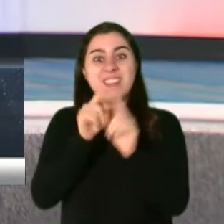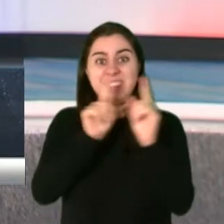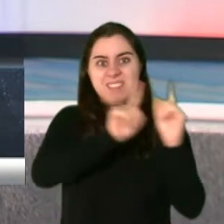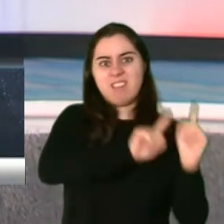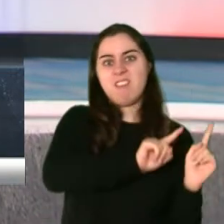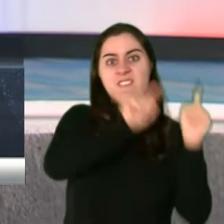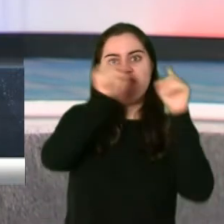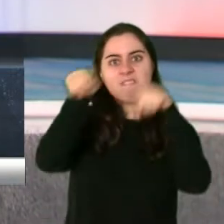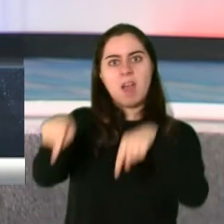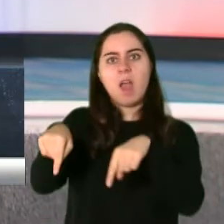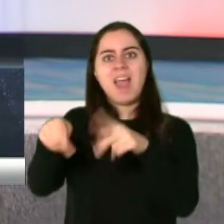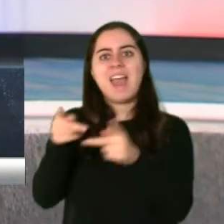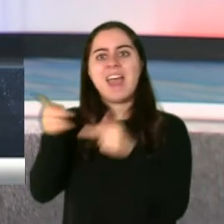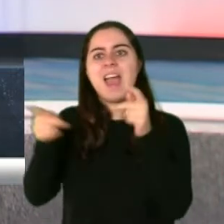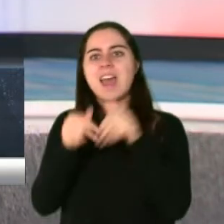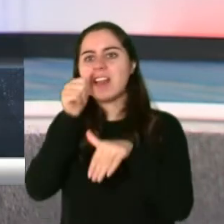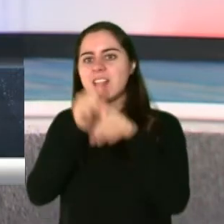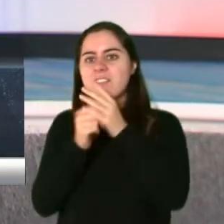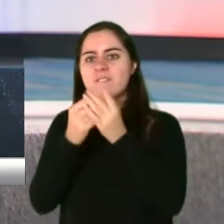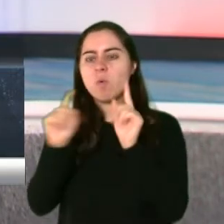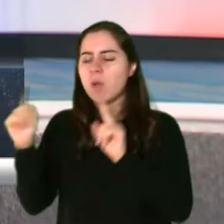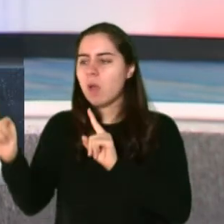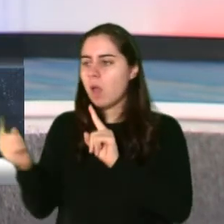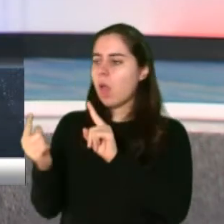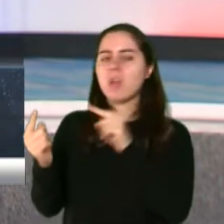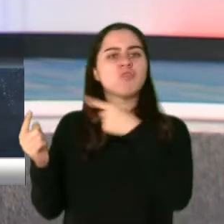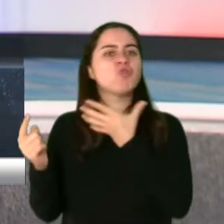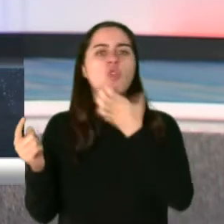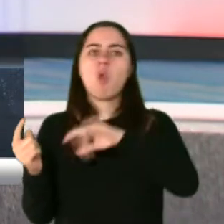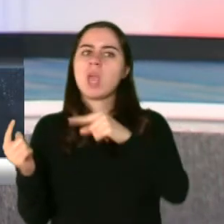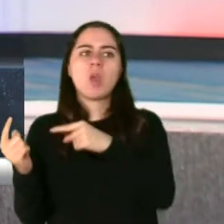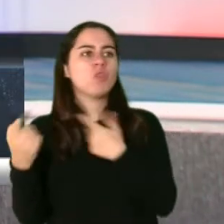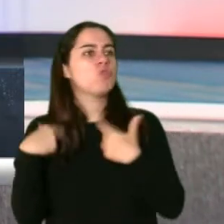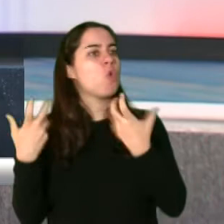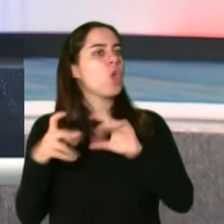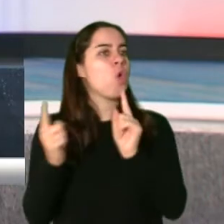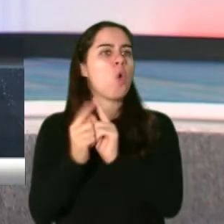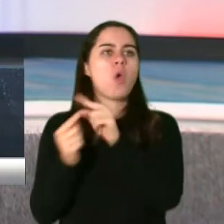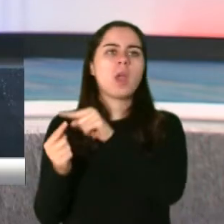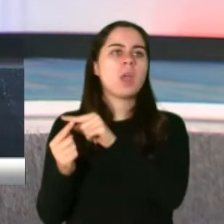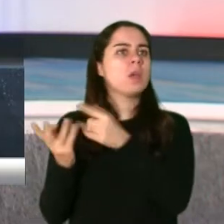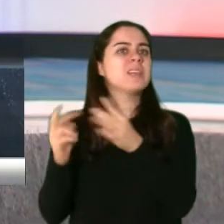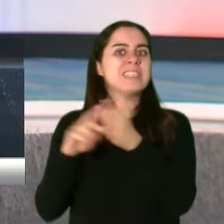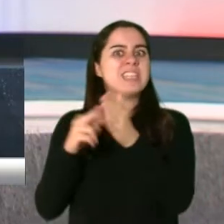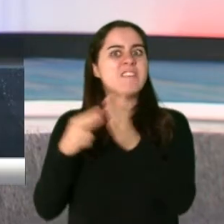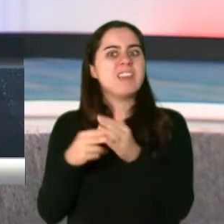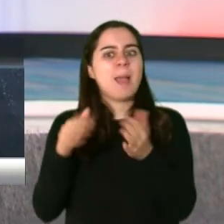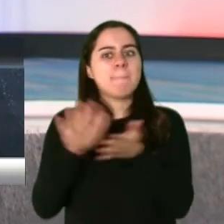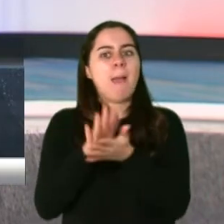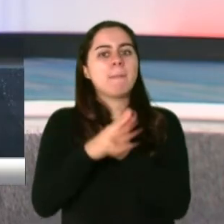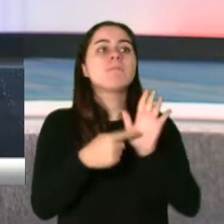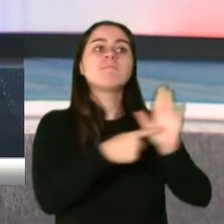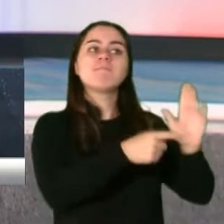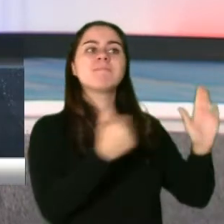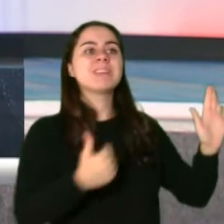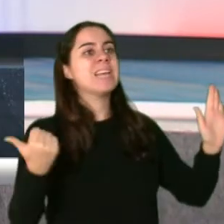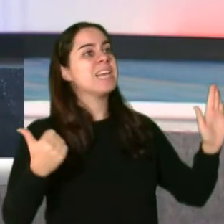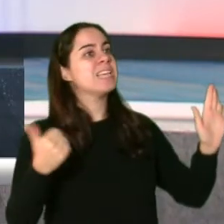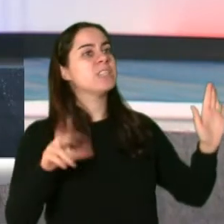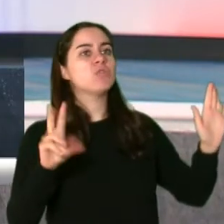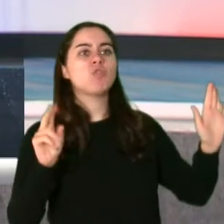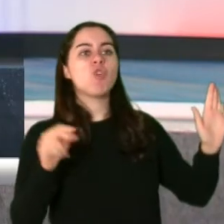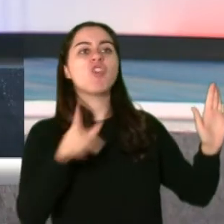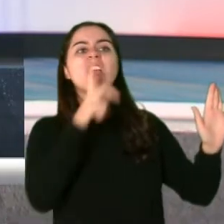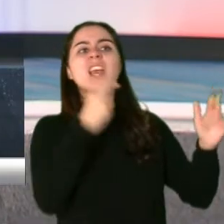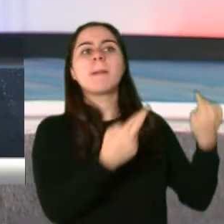están cerrados y hay que entonces recurrir a cuartel de la policía, como ocurre durante estos procesos, demostrar que esta es la persona que tiene la custodia de sus